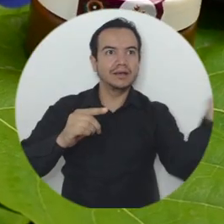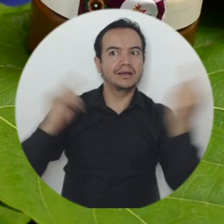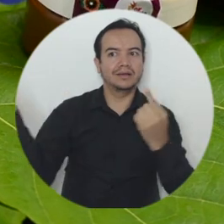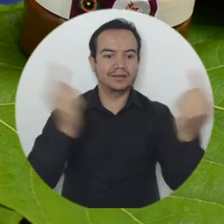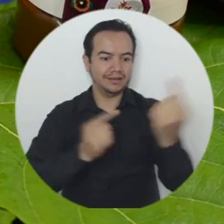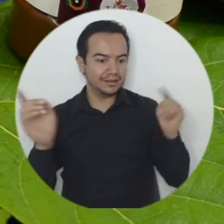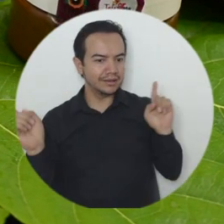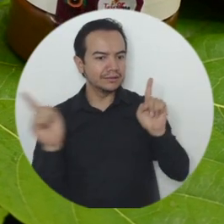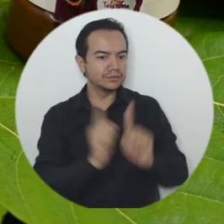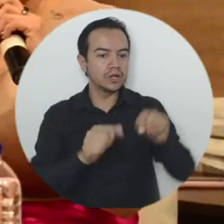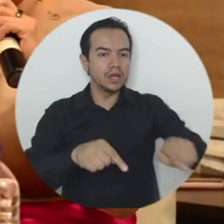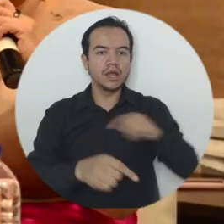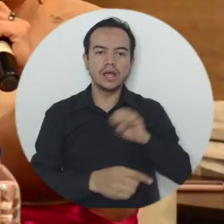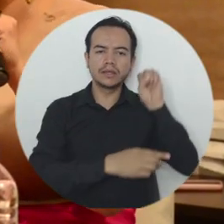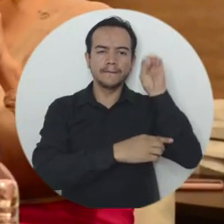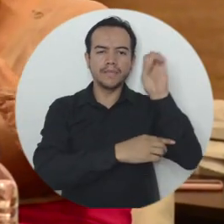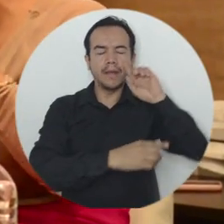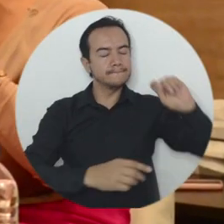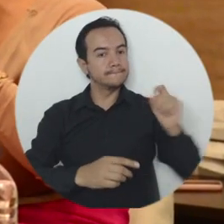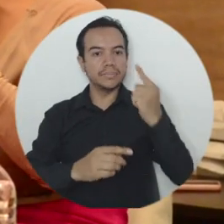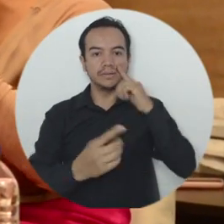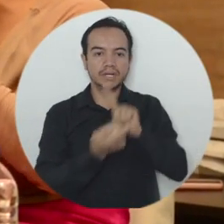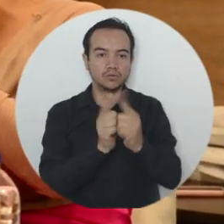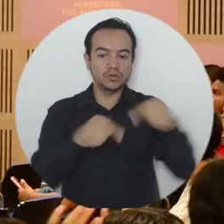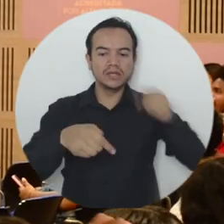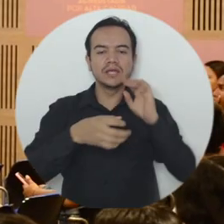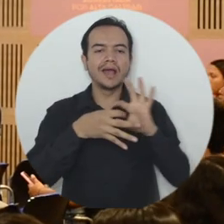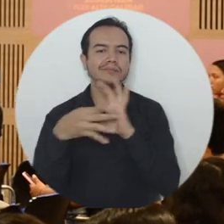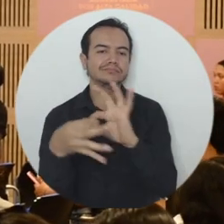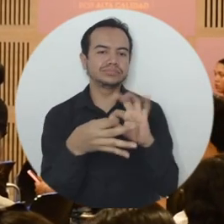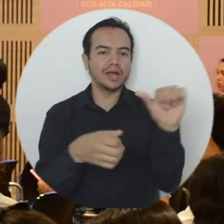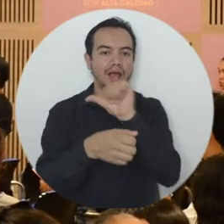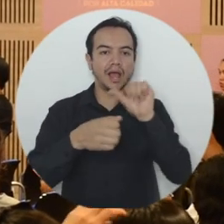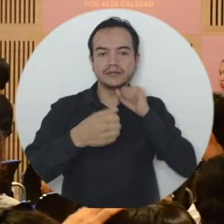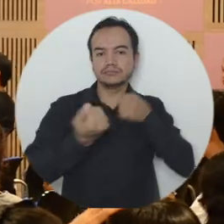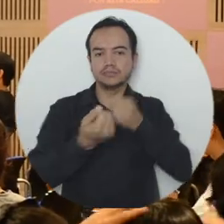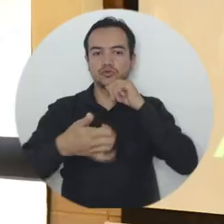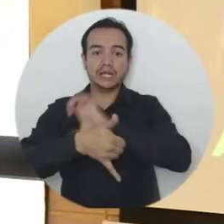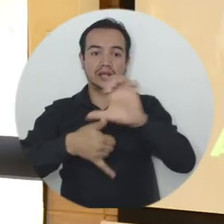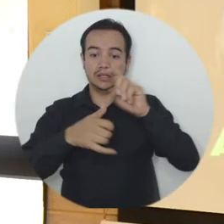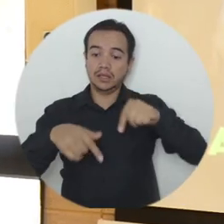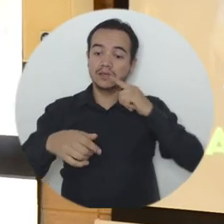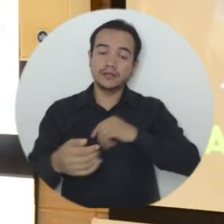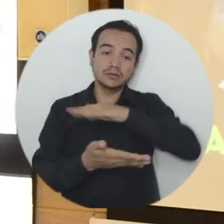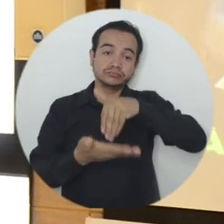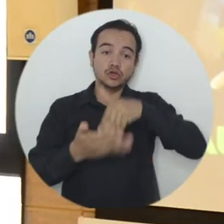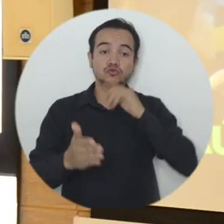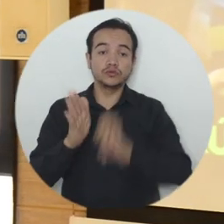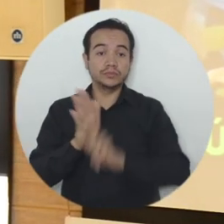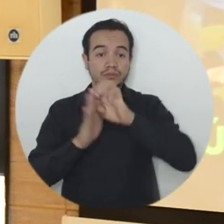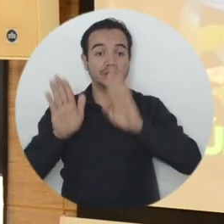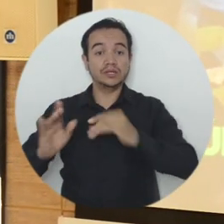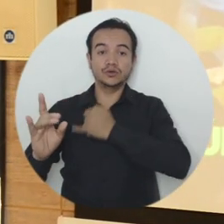roles y escenarios, se reunieron en el primer encuentro Empoderadas entre la Samos Caribe, realizado por el Centro de Innovación y